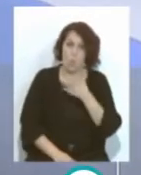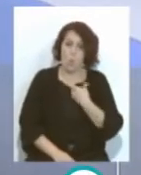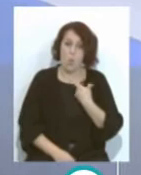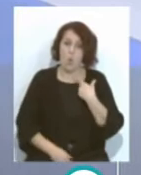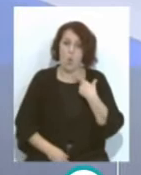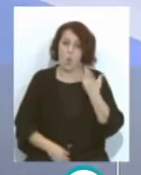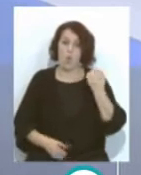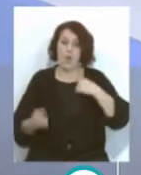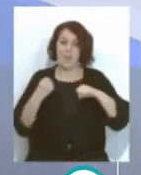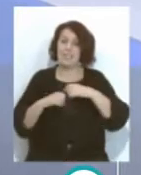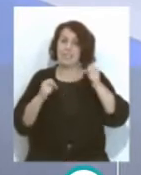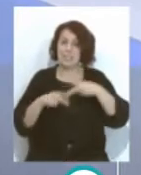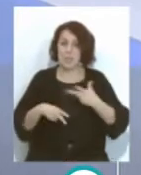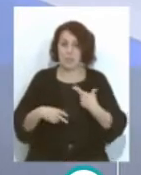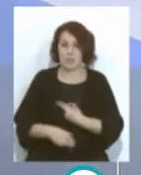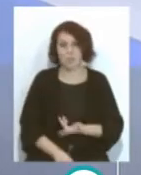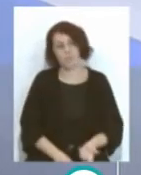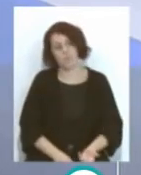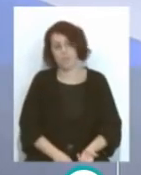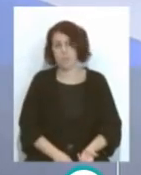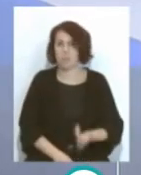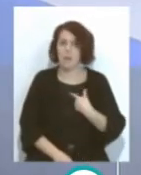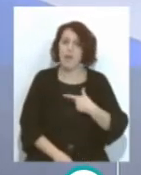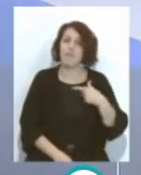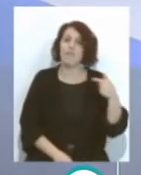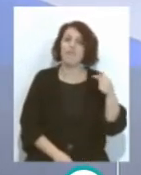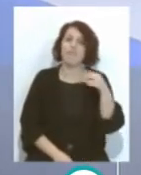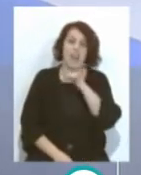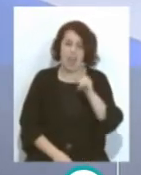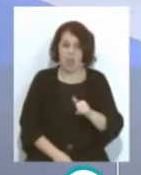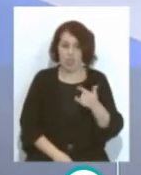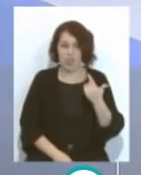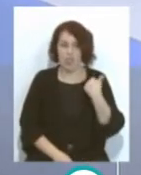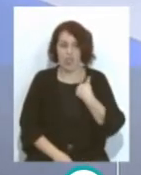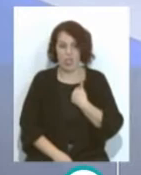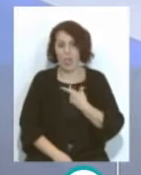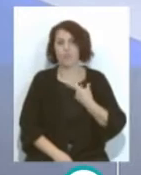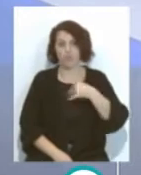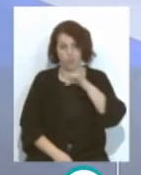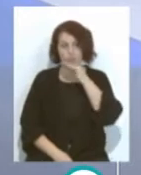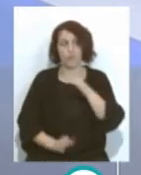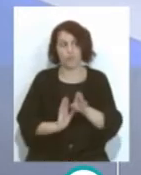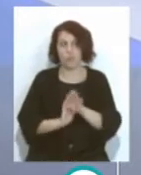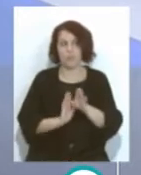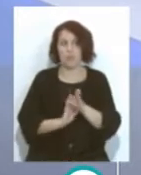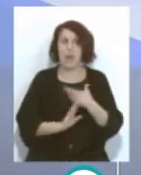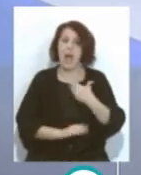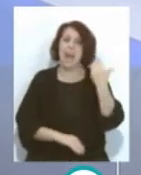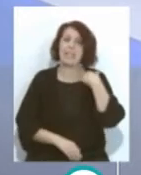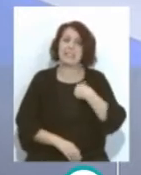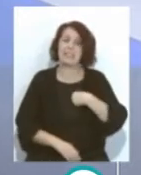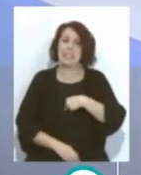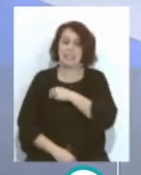Todavía está pagando Esos platos rotos El propio Augusto Fernández Que vino de estar En el fútbol chino